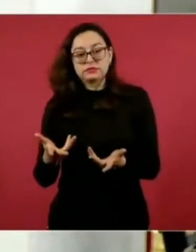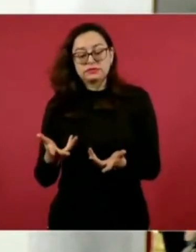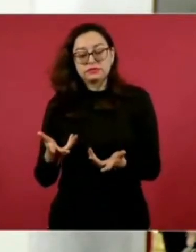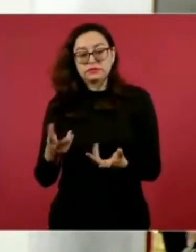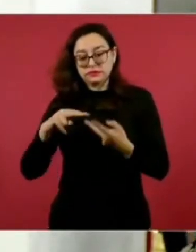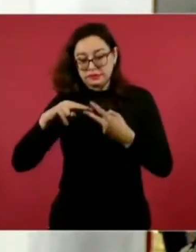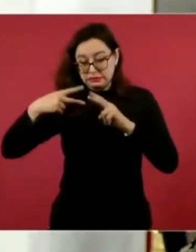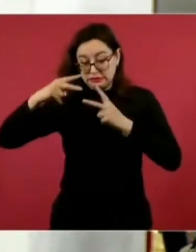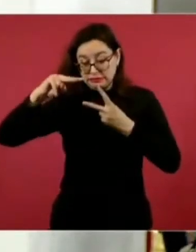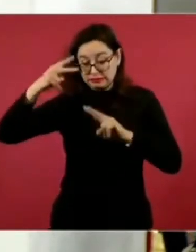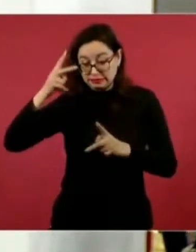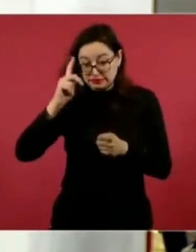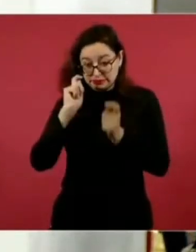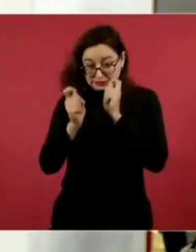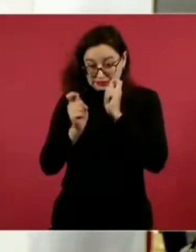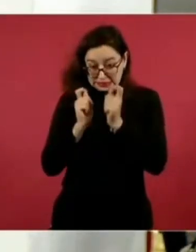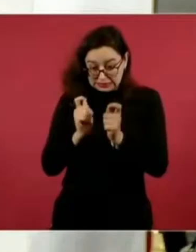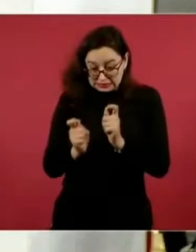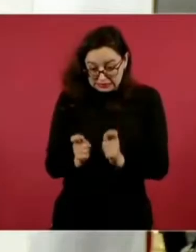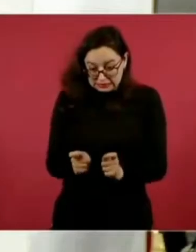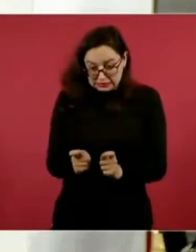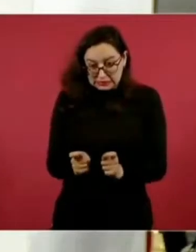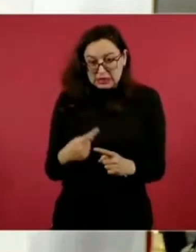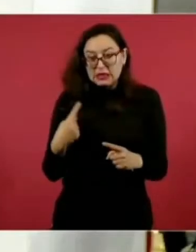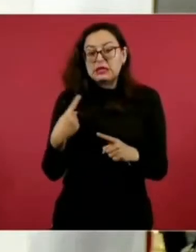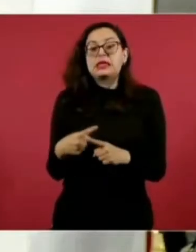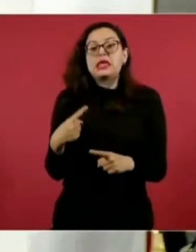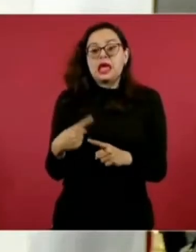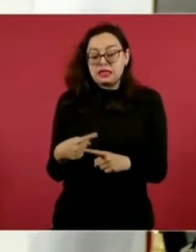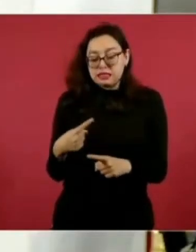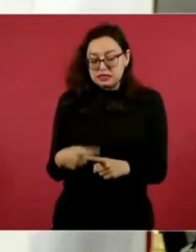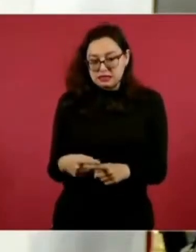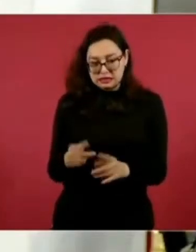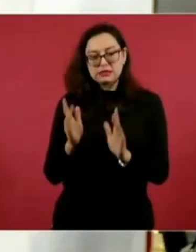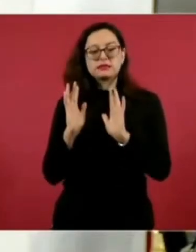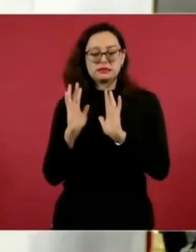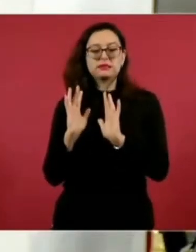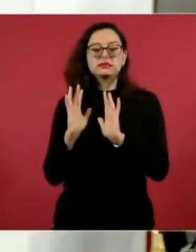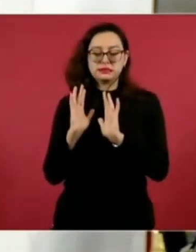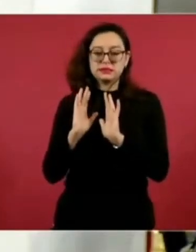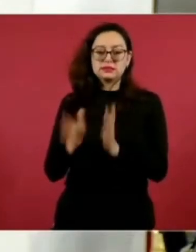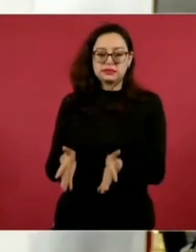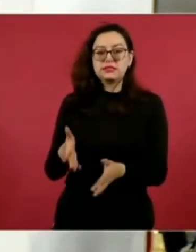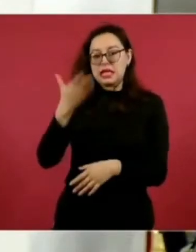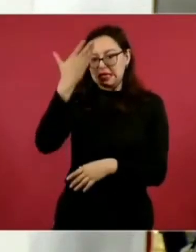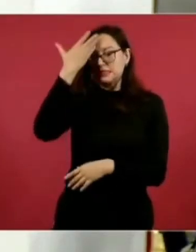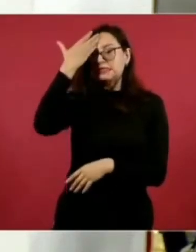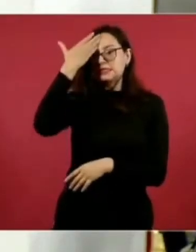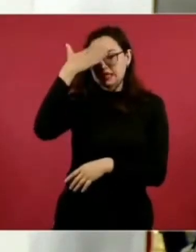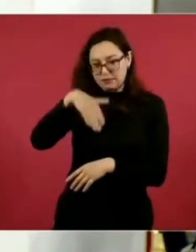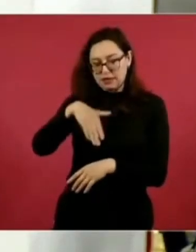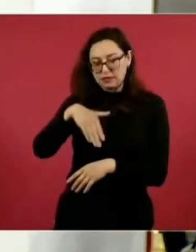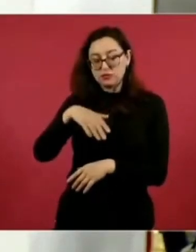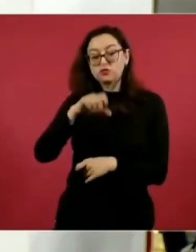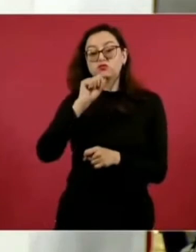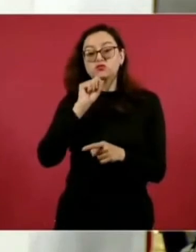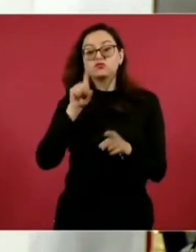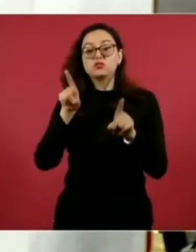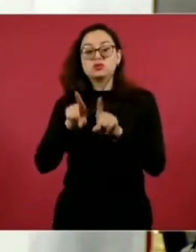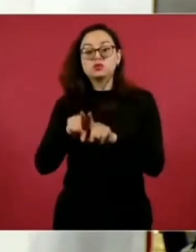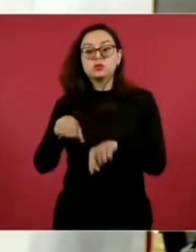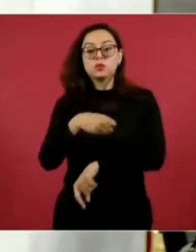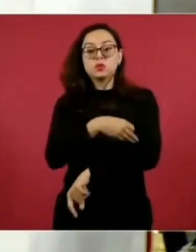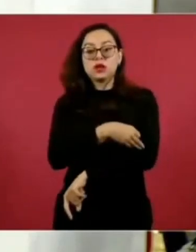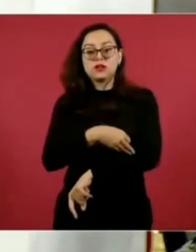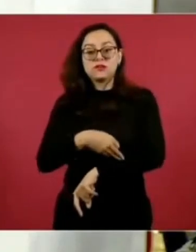Genómicas, lograron ya identificar la identidad de este minero. Incluso la familia viajó